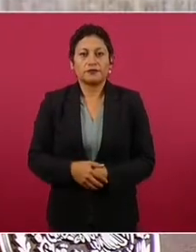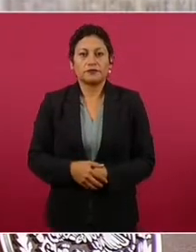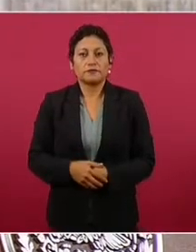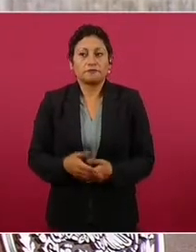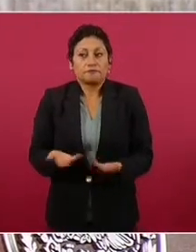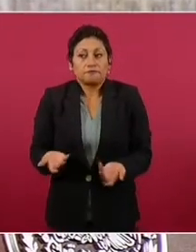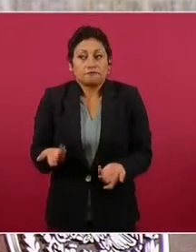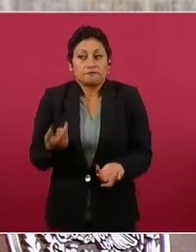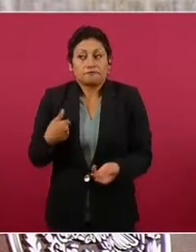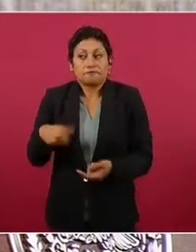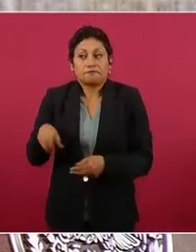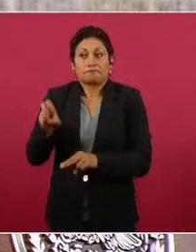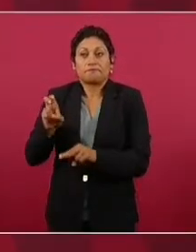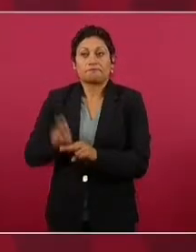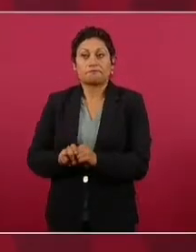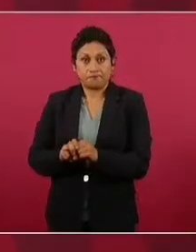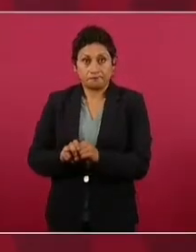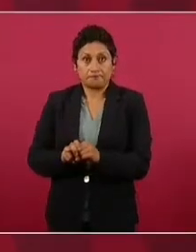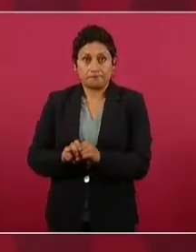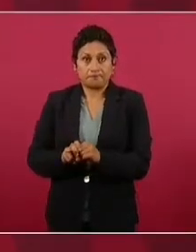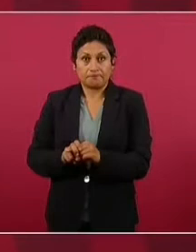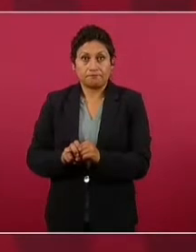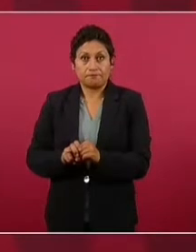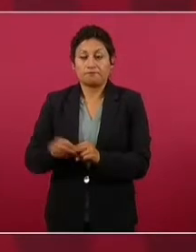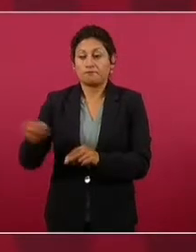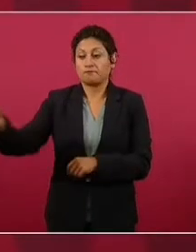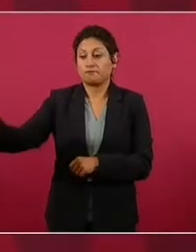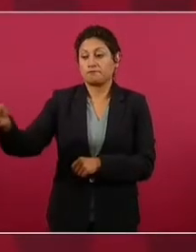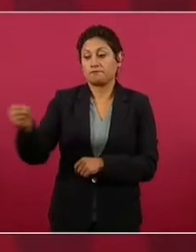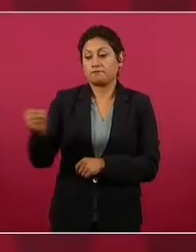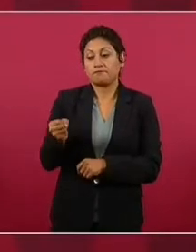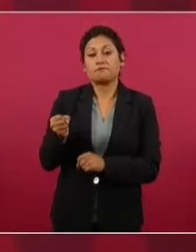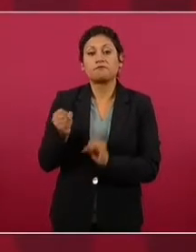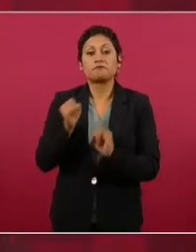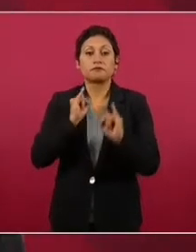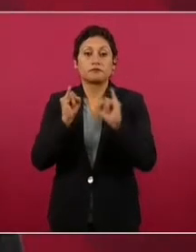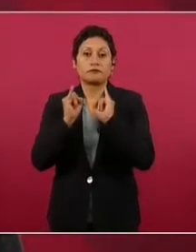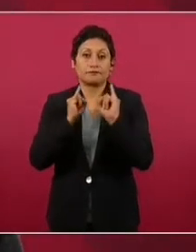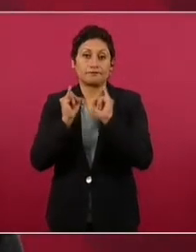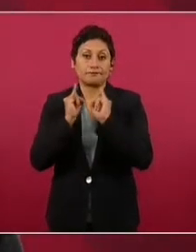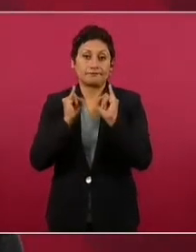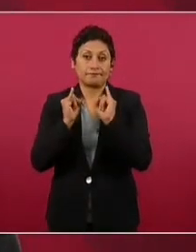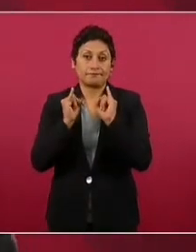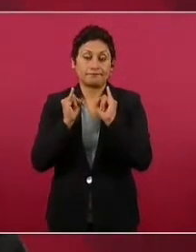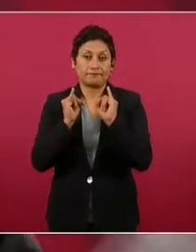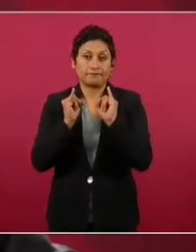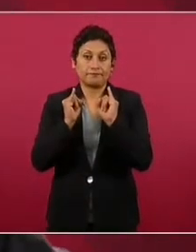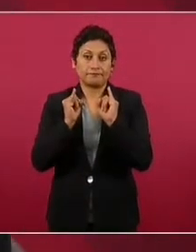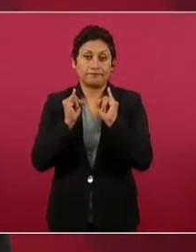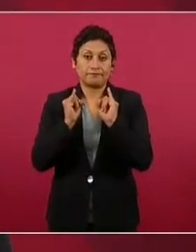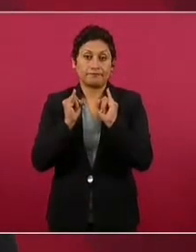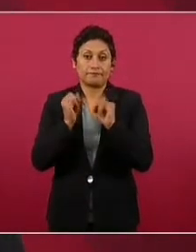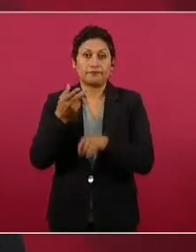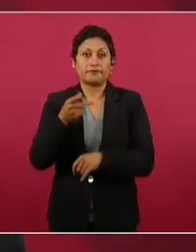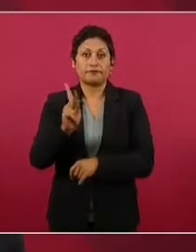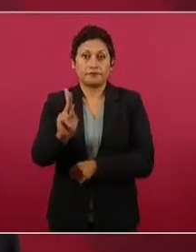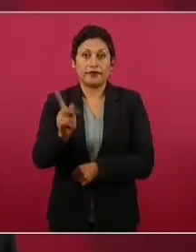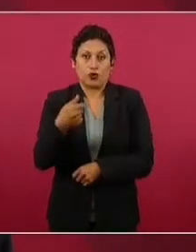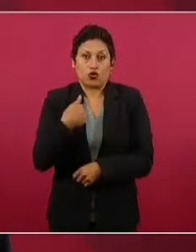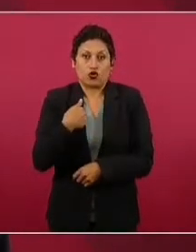a un traductor, pero ya estoy en la oficina,